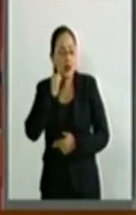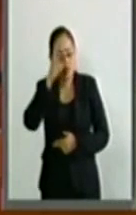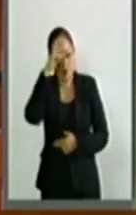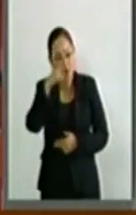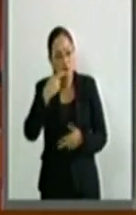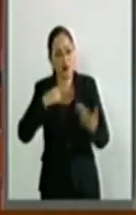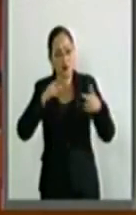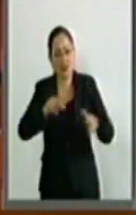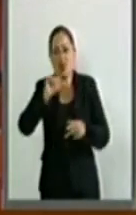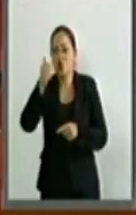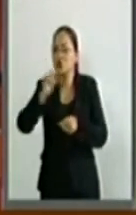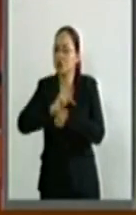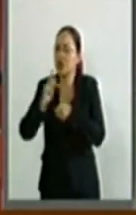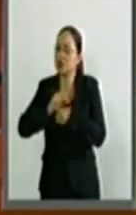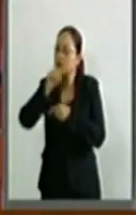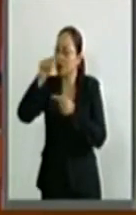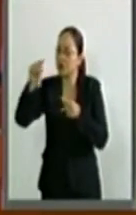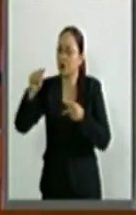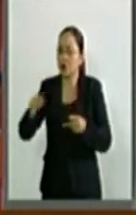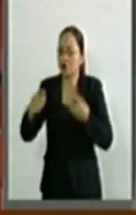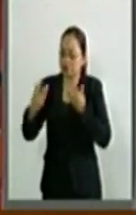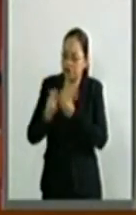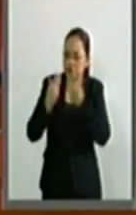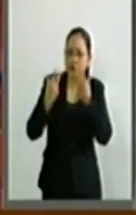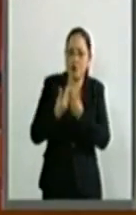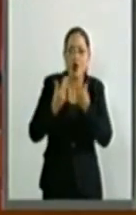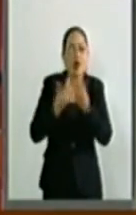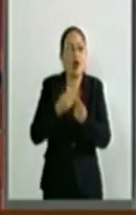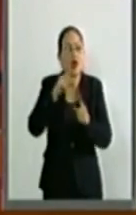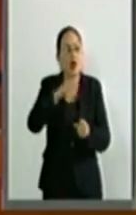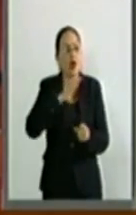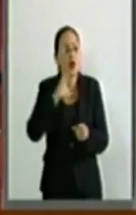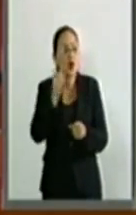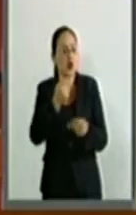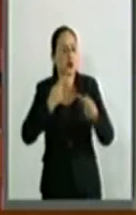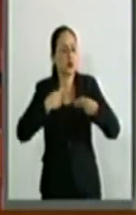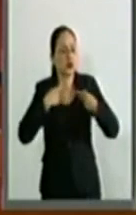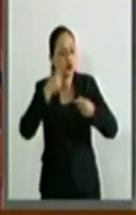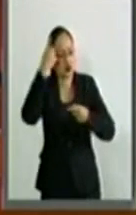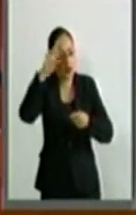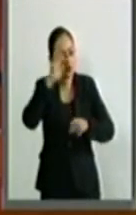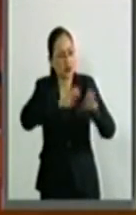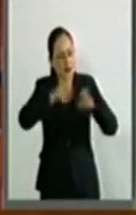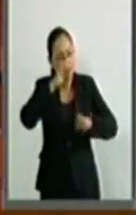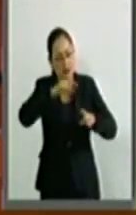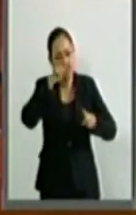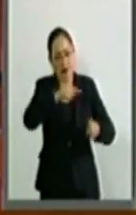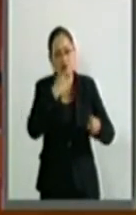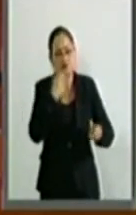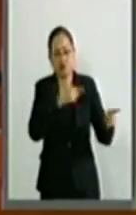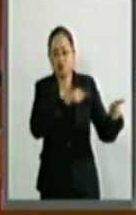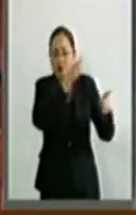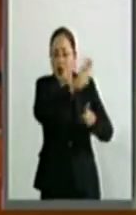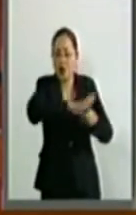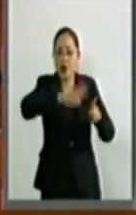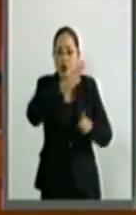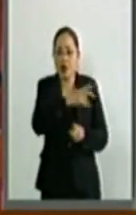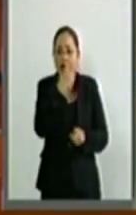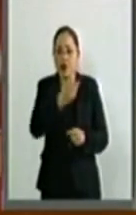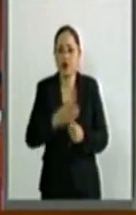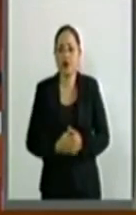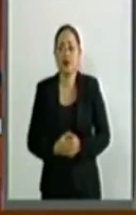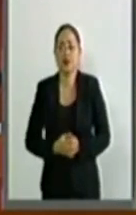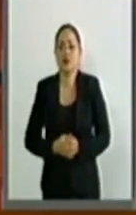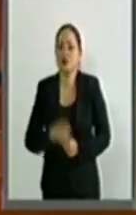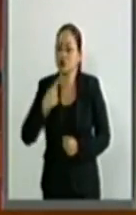y hemos tenido gran acercamiento con inversionistas de toda esta región. Así lo